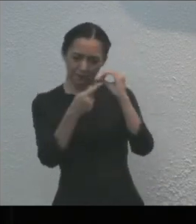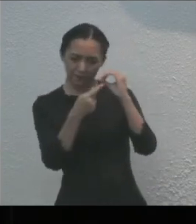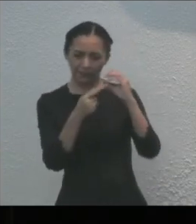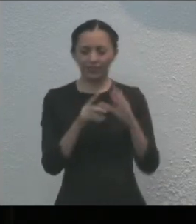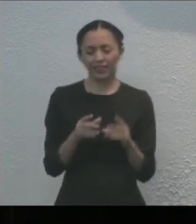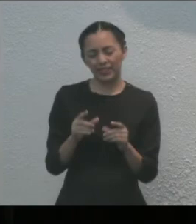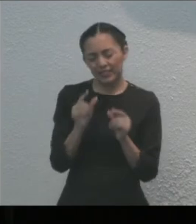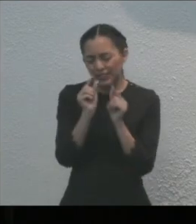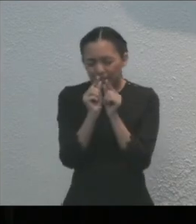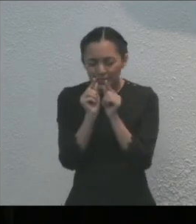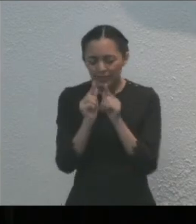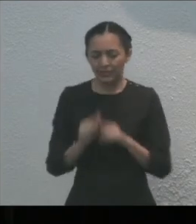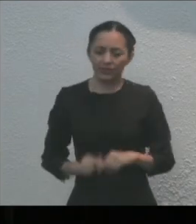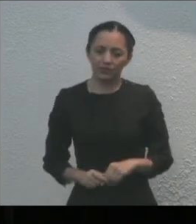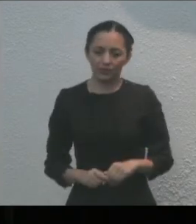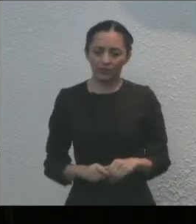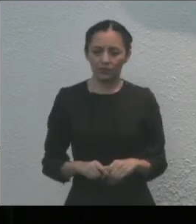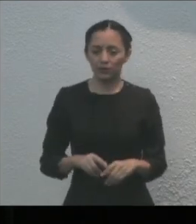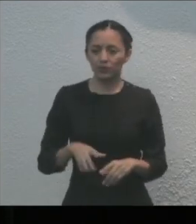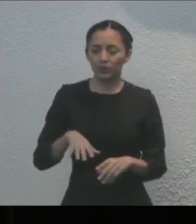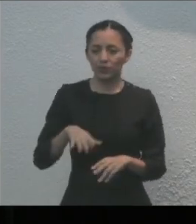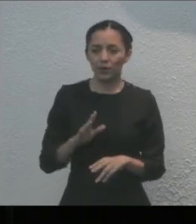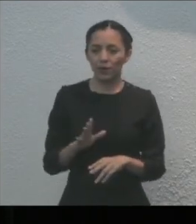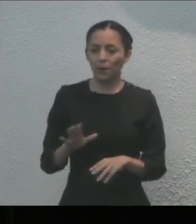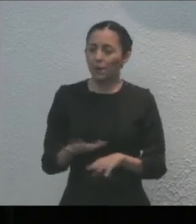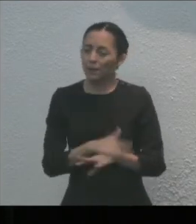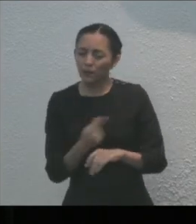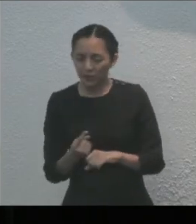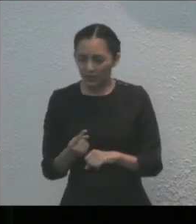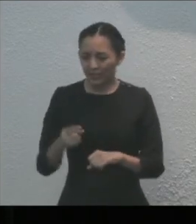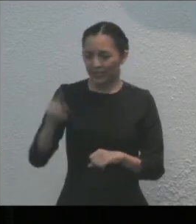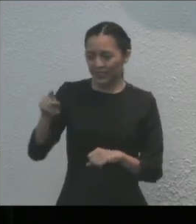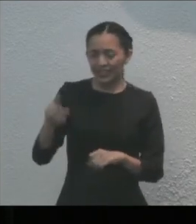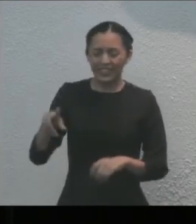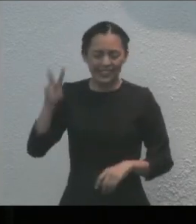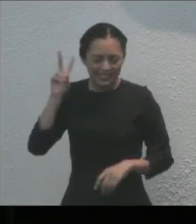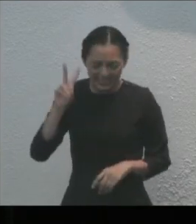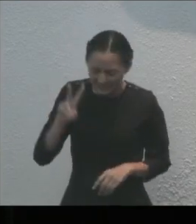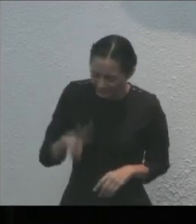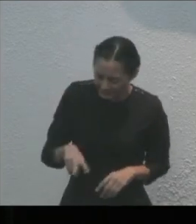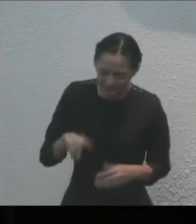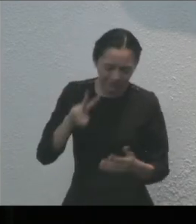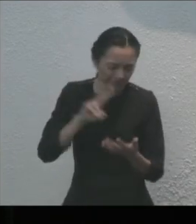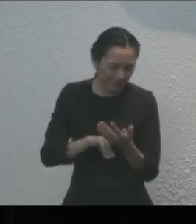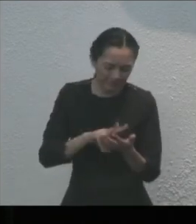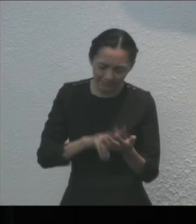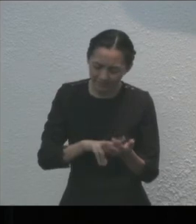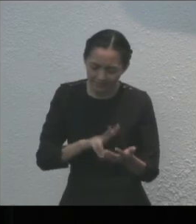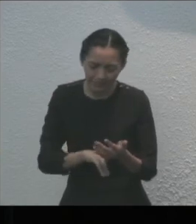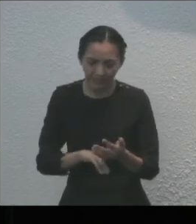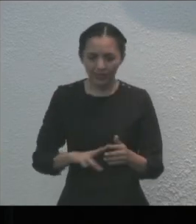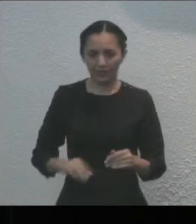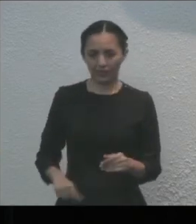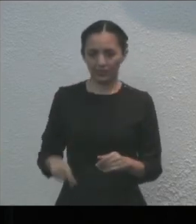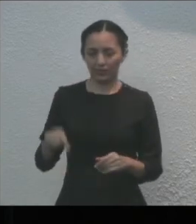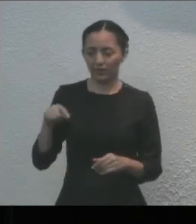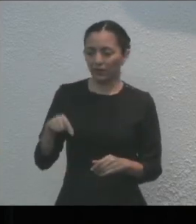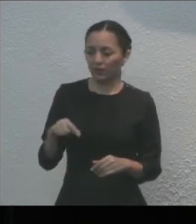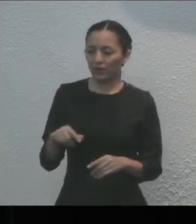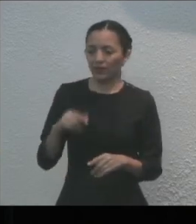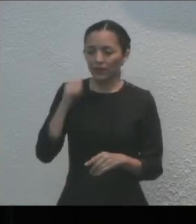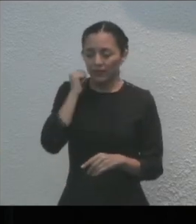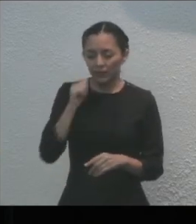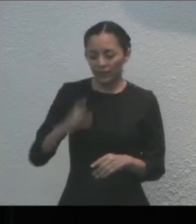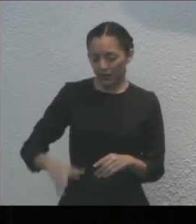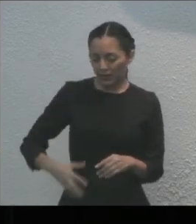el quilataje que tiene para describir tu corazón. Tú vales lo que pesas en oro. Por esos niños con cáncer que hoy tienen